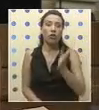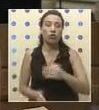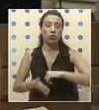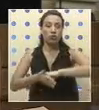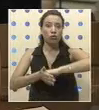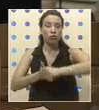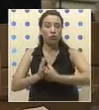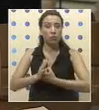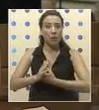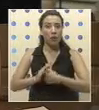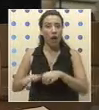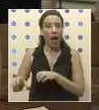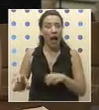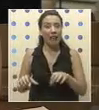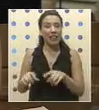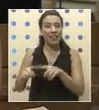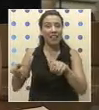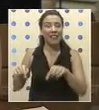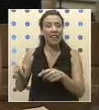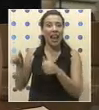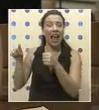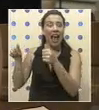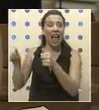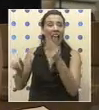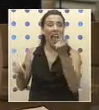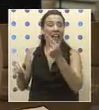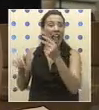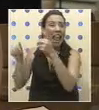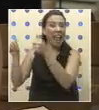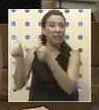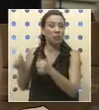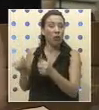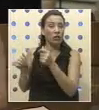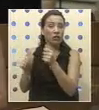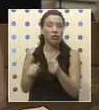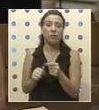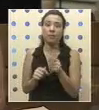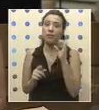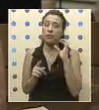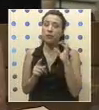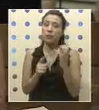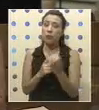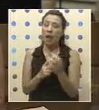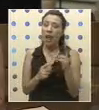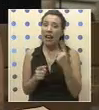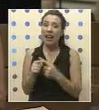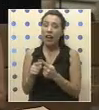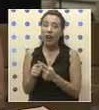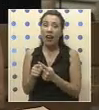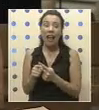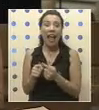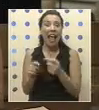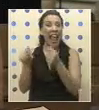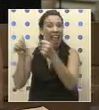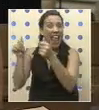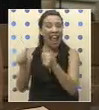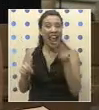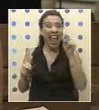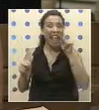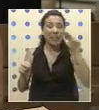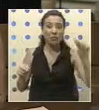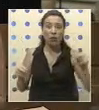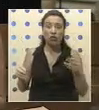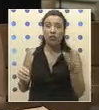las actividades en las salas de exposición de la Corporación Cultural de Recoleta. Las exposiciones agendadas para el primer